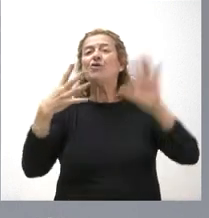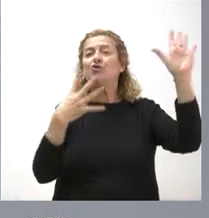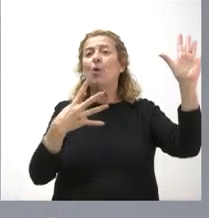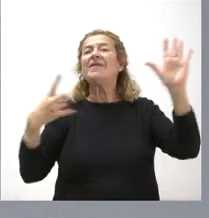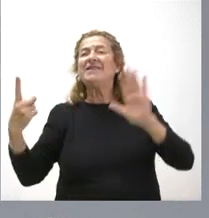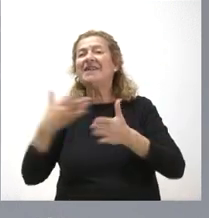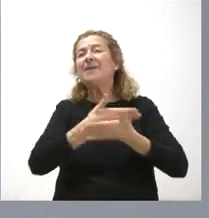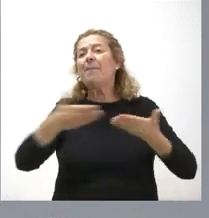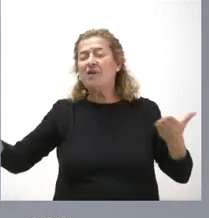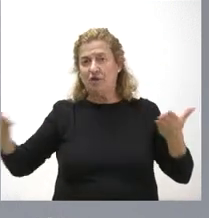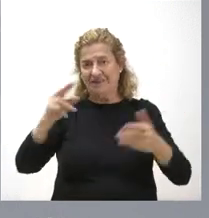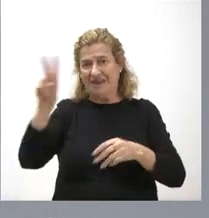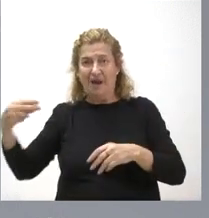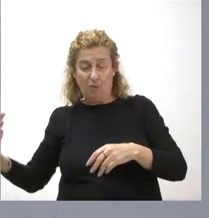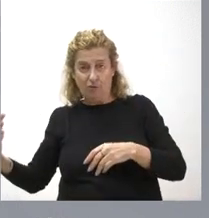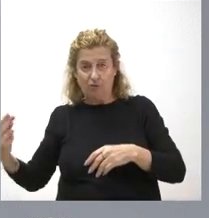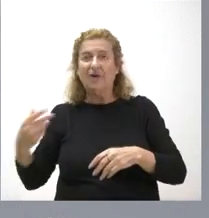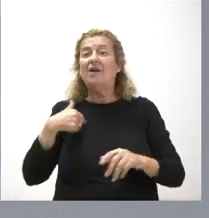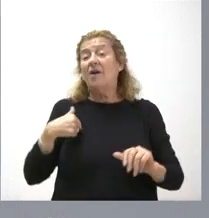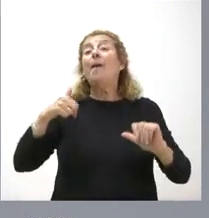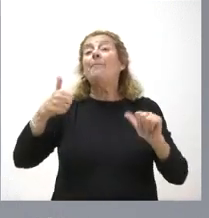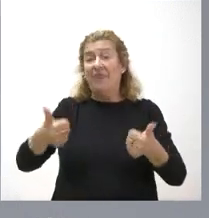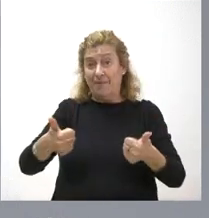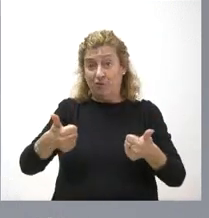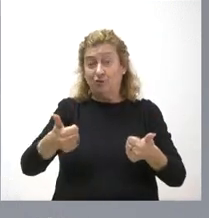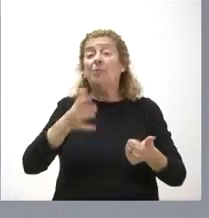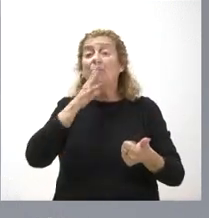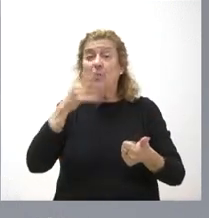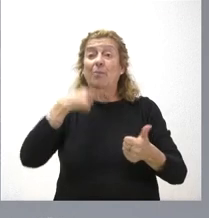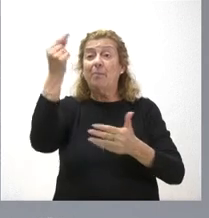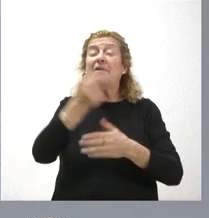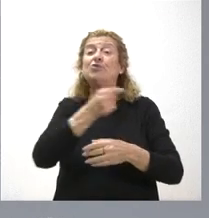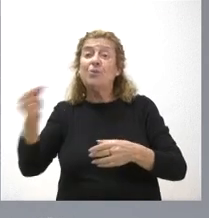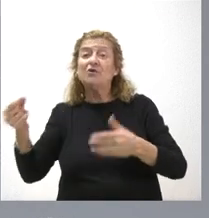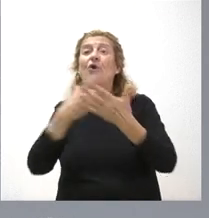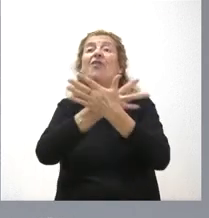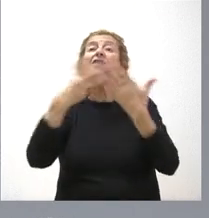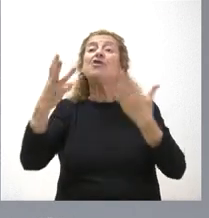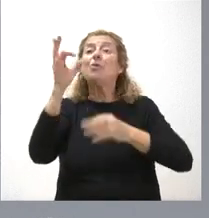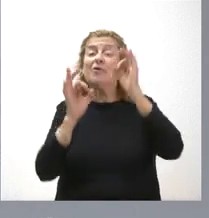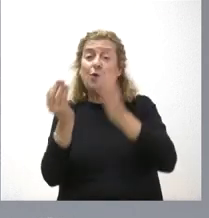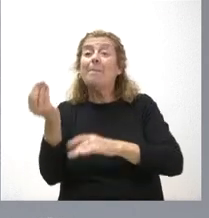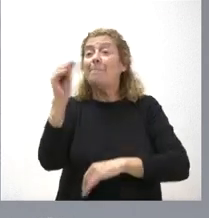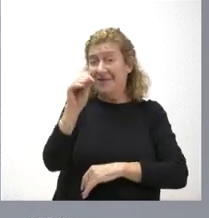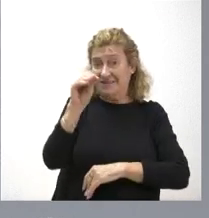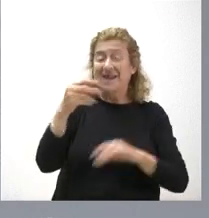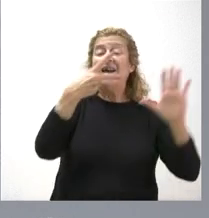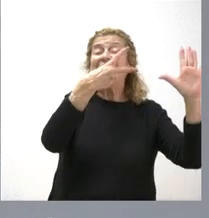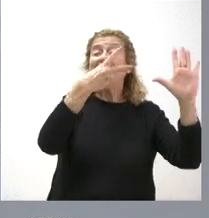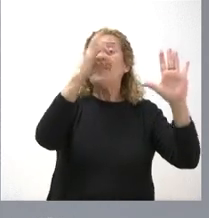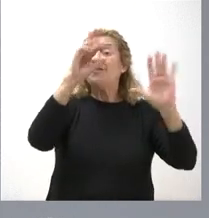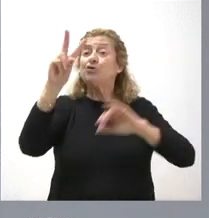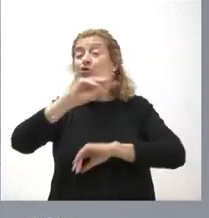millones de euros. Partimos, por lo tanto, de un presupuesto un 18% mayor, 702 millones,